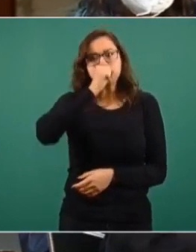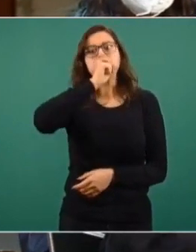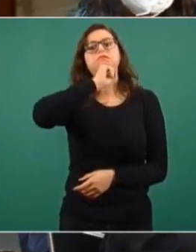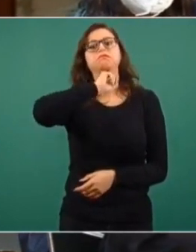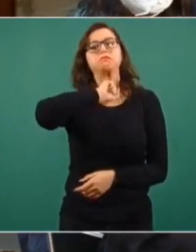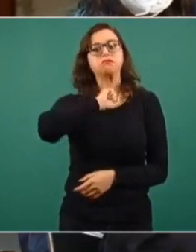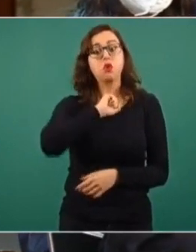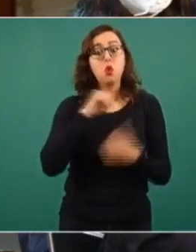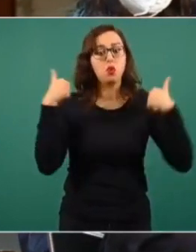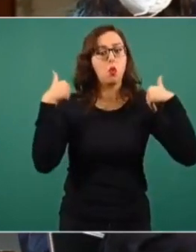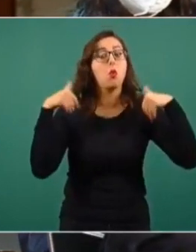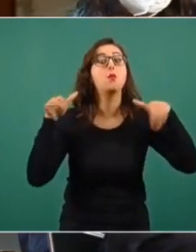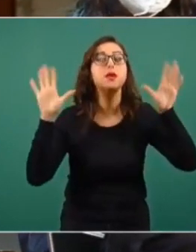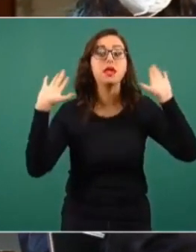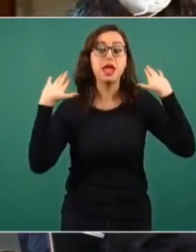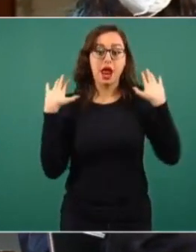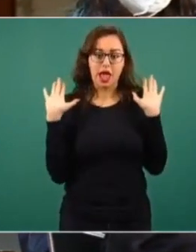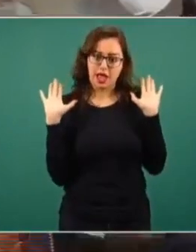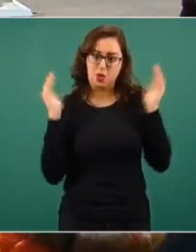ausentarse?